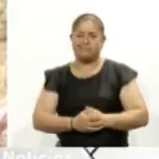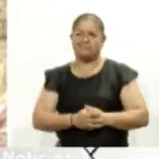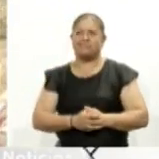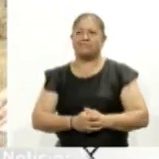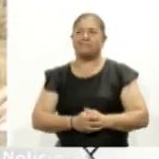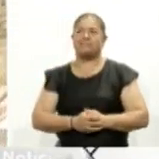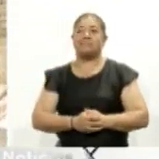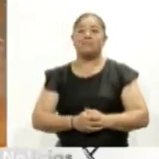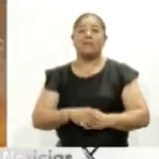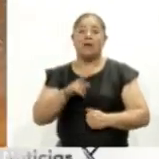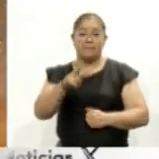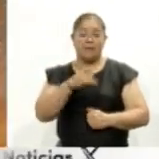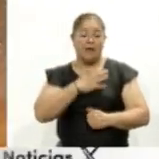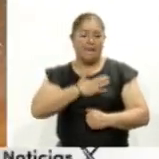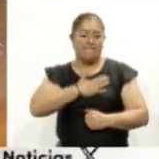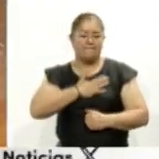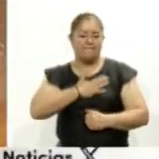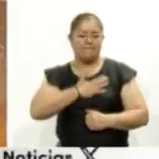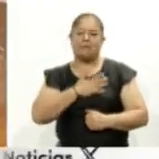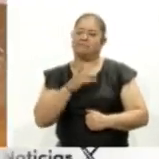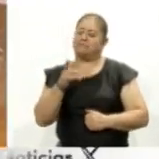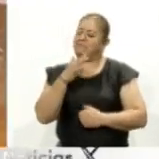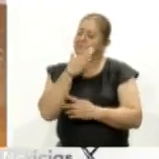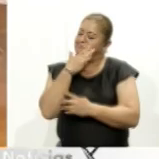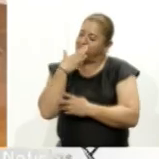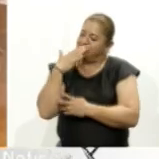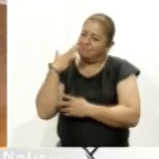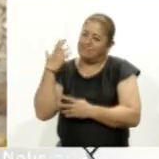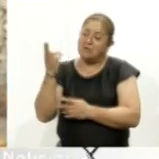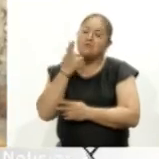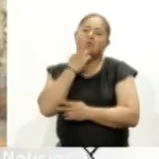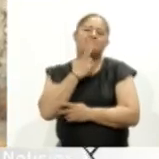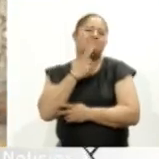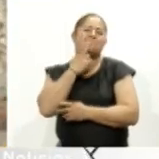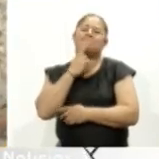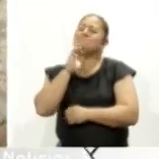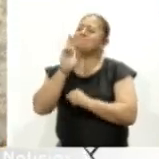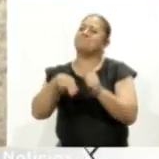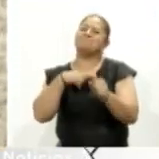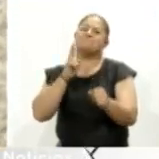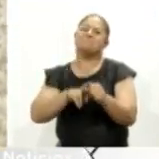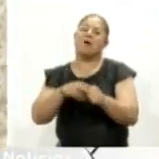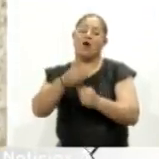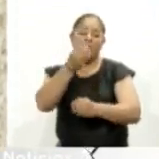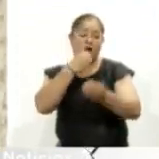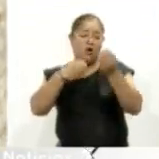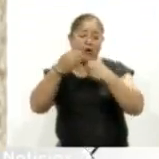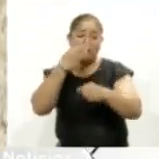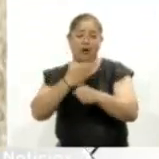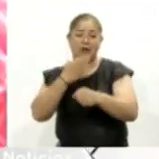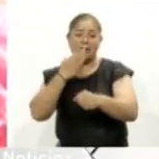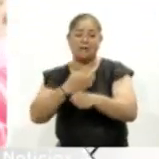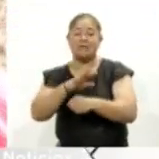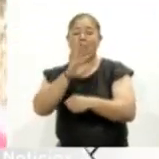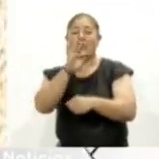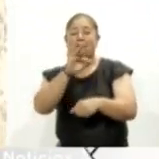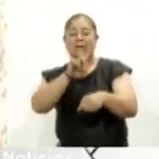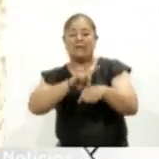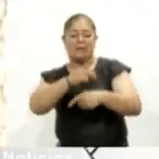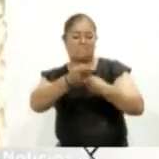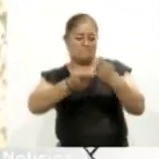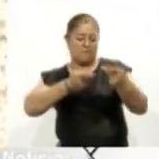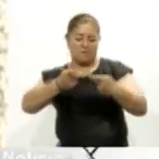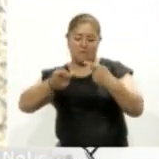¿Quién no ha probado una rica alegría de amaranto? un dulce típico que se consume más en esta temporada de cuaresma cuando las